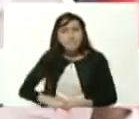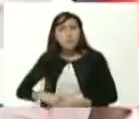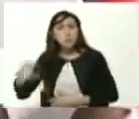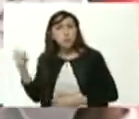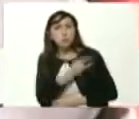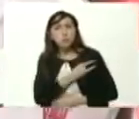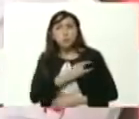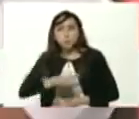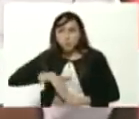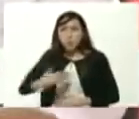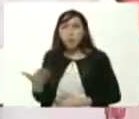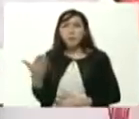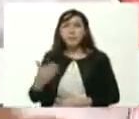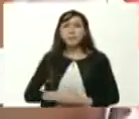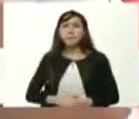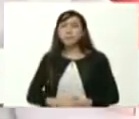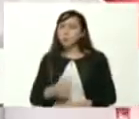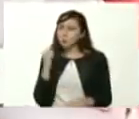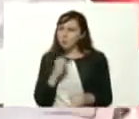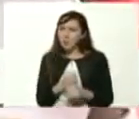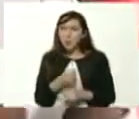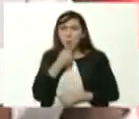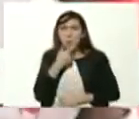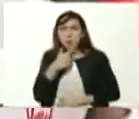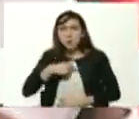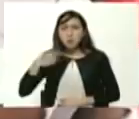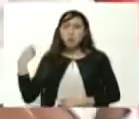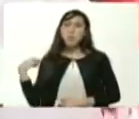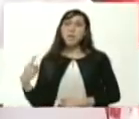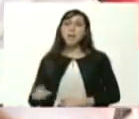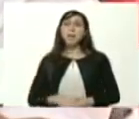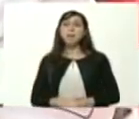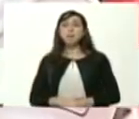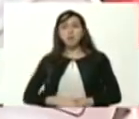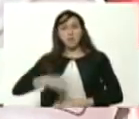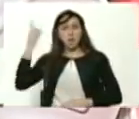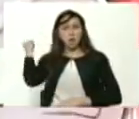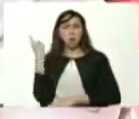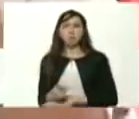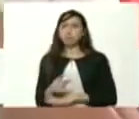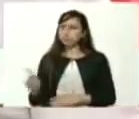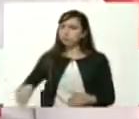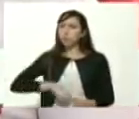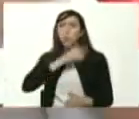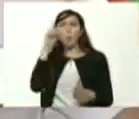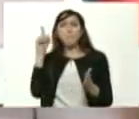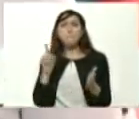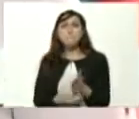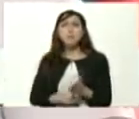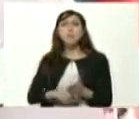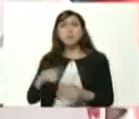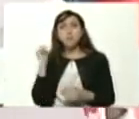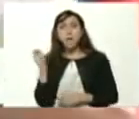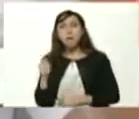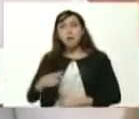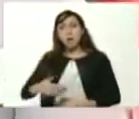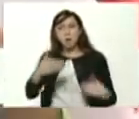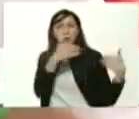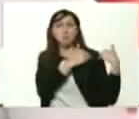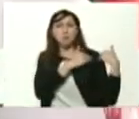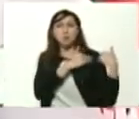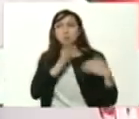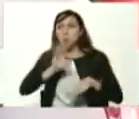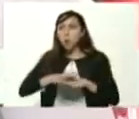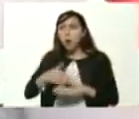nacional de ingreso es una tarea muy bonita que tenemos hoy y que tenemos que cumplir a cabalidad es una tarea y es nuestra responsabilidad que